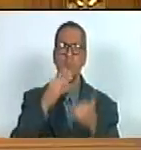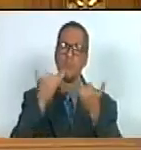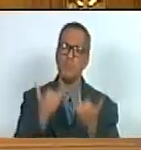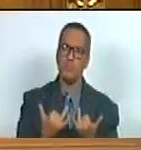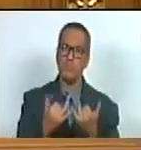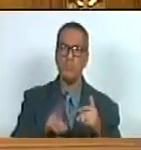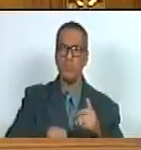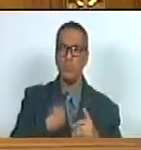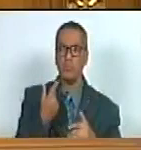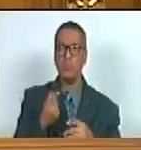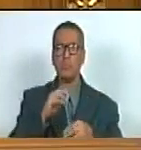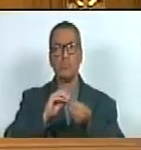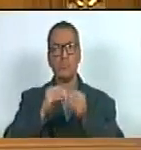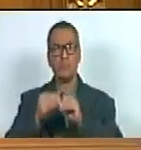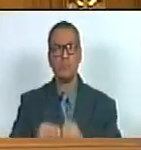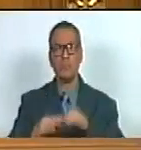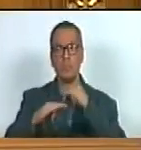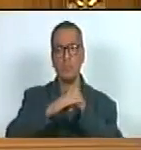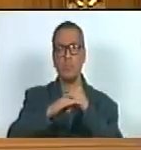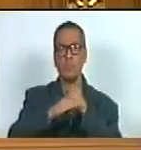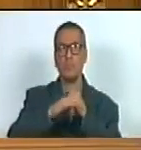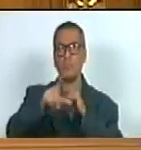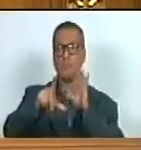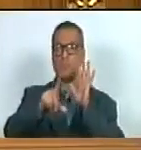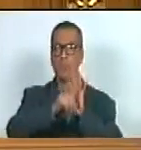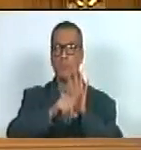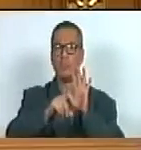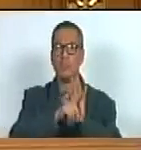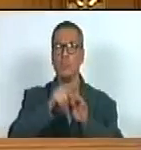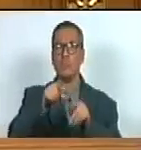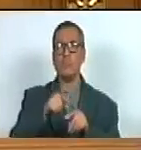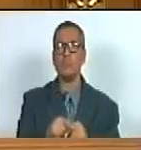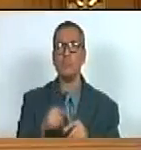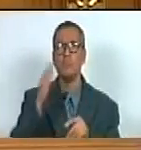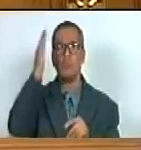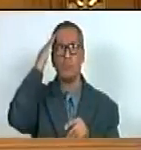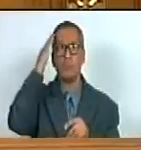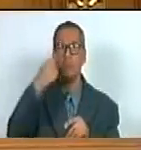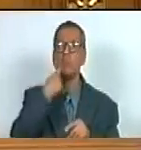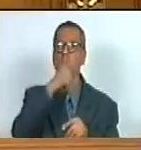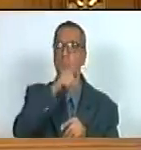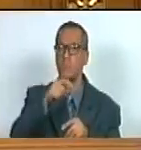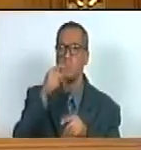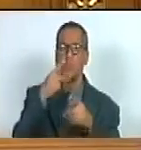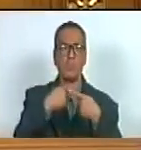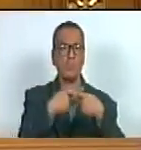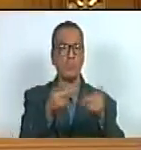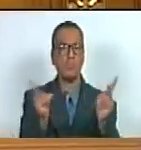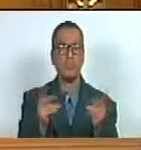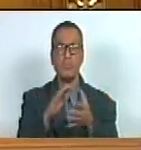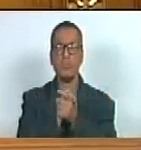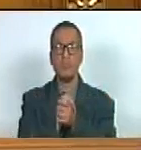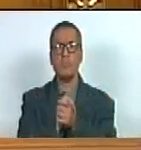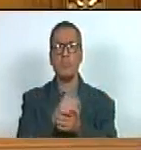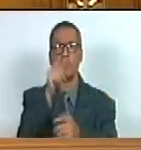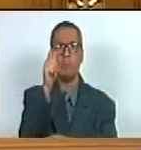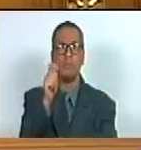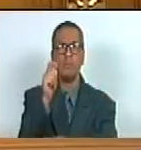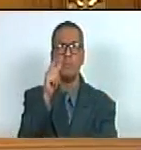que lo podemos enmendar de igual manera en la ley que está en consulta pública presidente colegas diputados